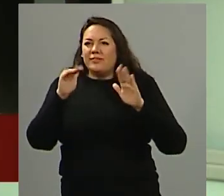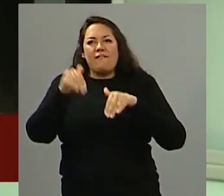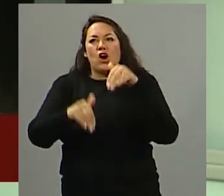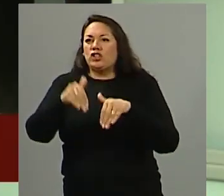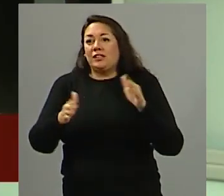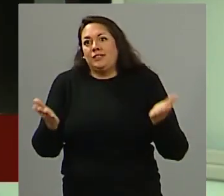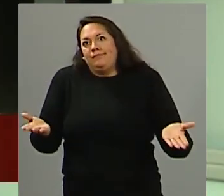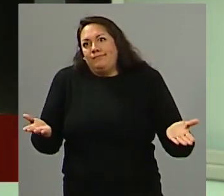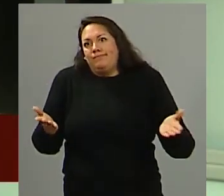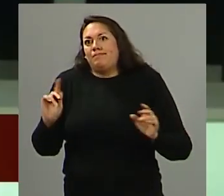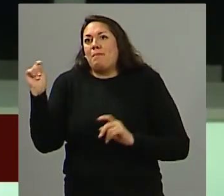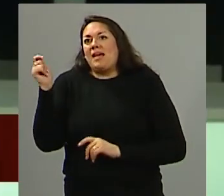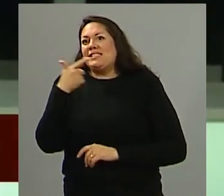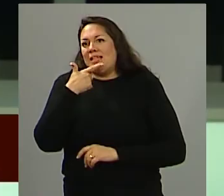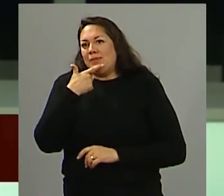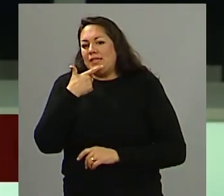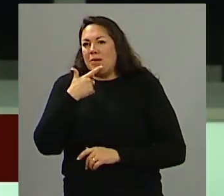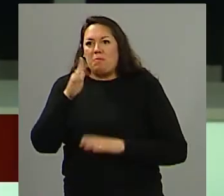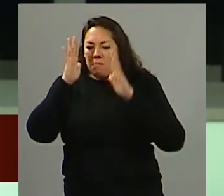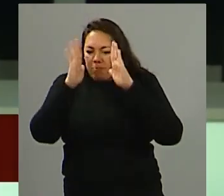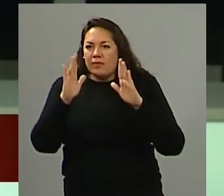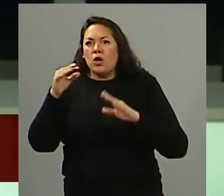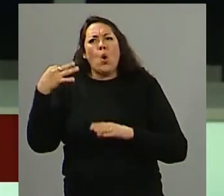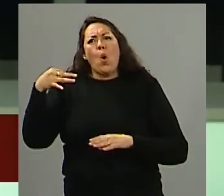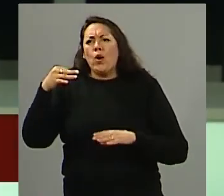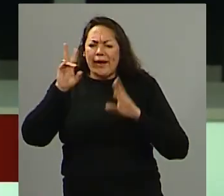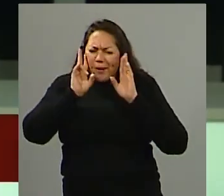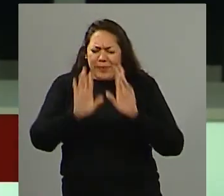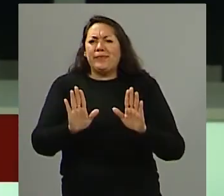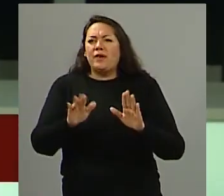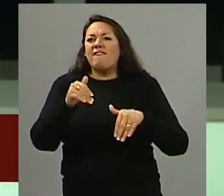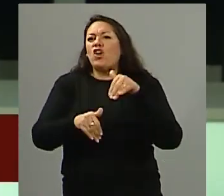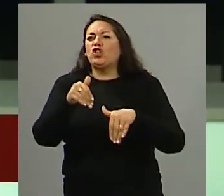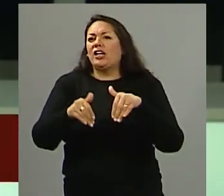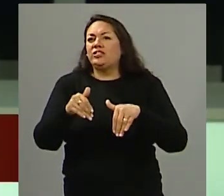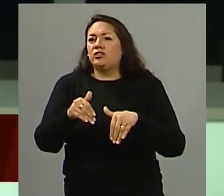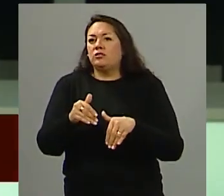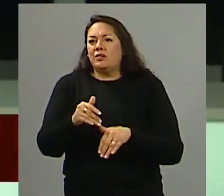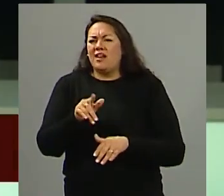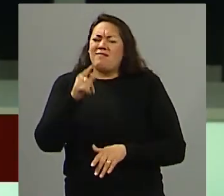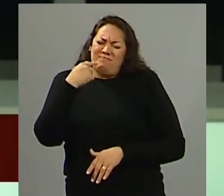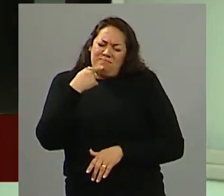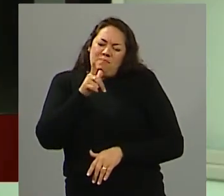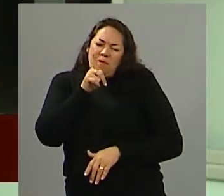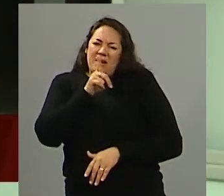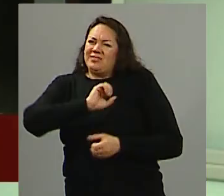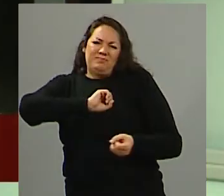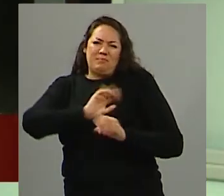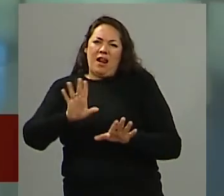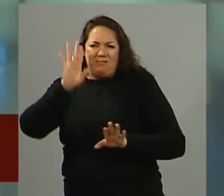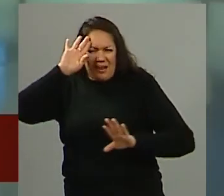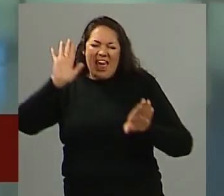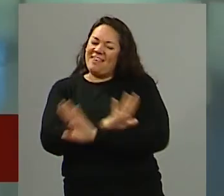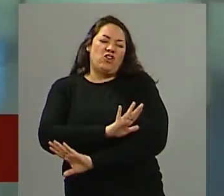estamos en septiembre si me parece que los intereses tienen que estar centrados en lo que demandan nuestros vecinos y vecinas debería pero la